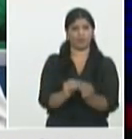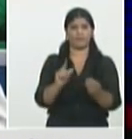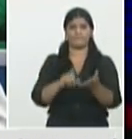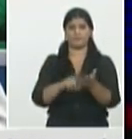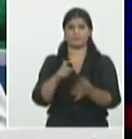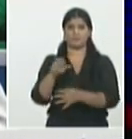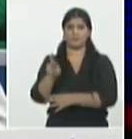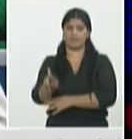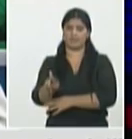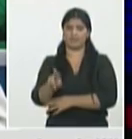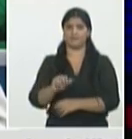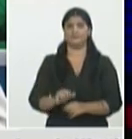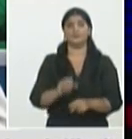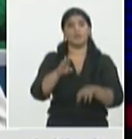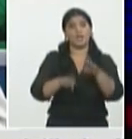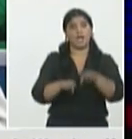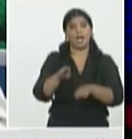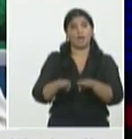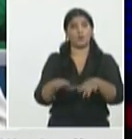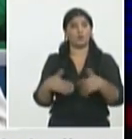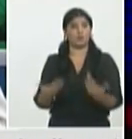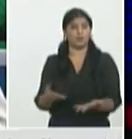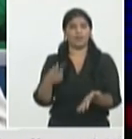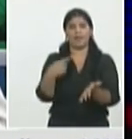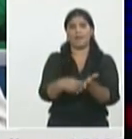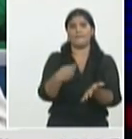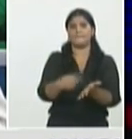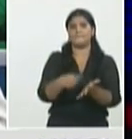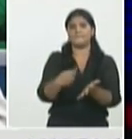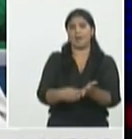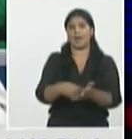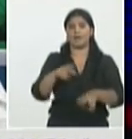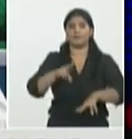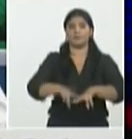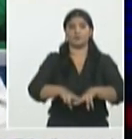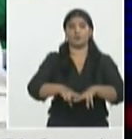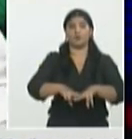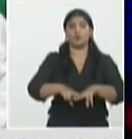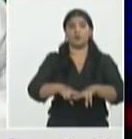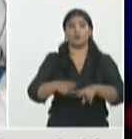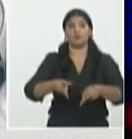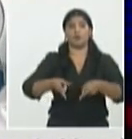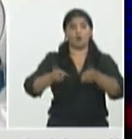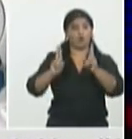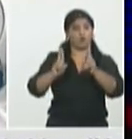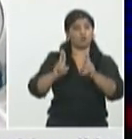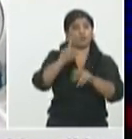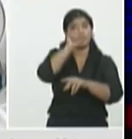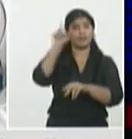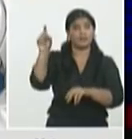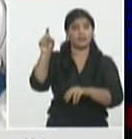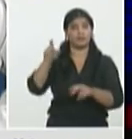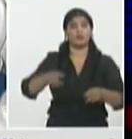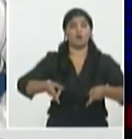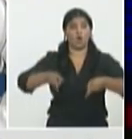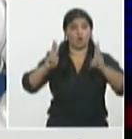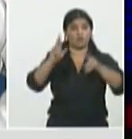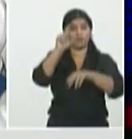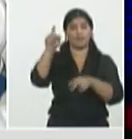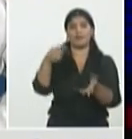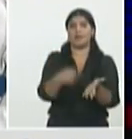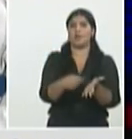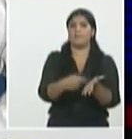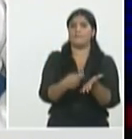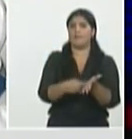algunos deciden y se pagan un hotel pero de todas formas está el centro de aislamiento donde se quedan